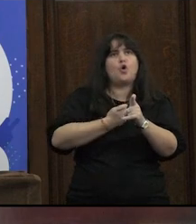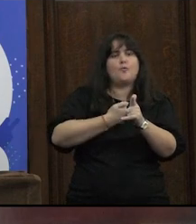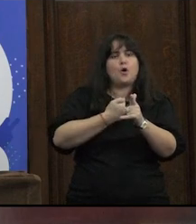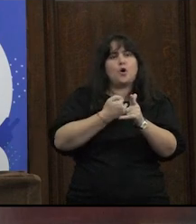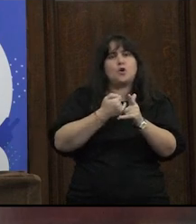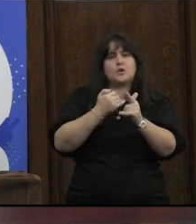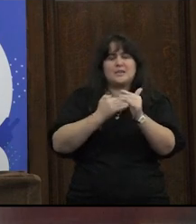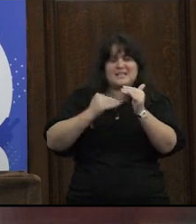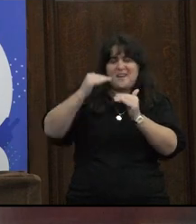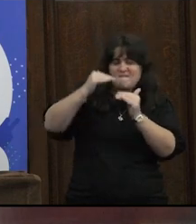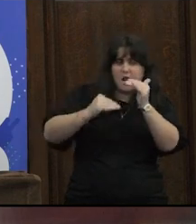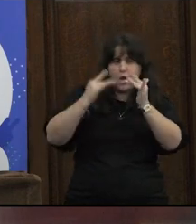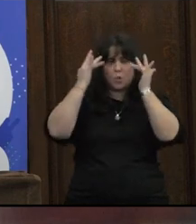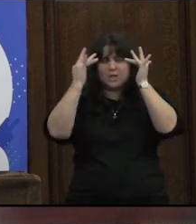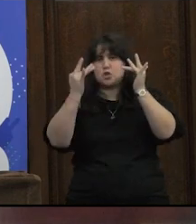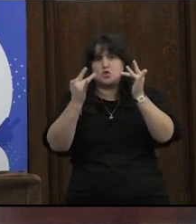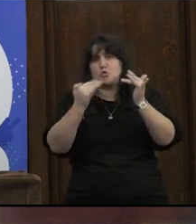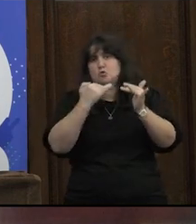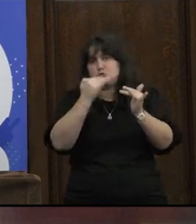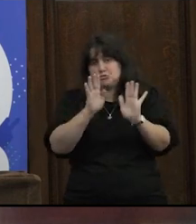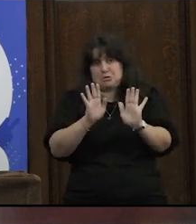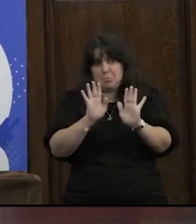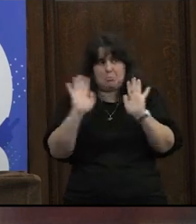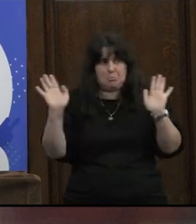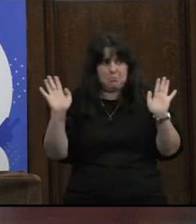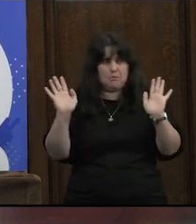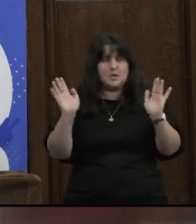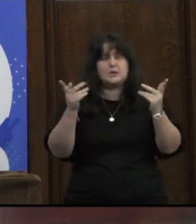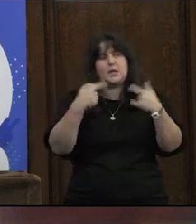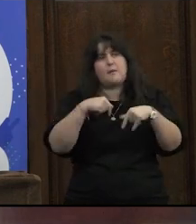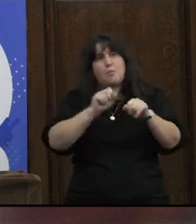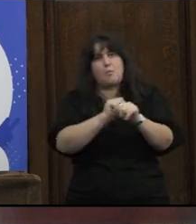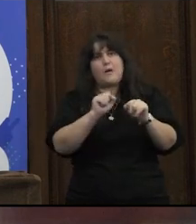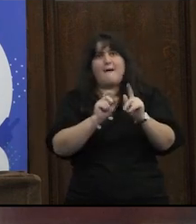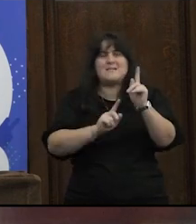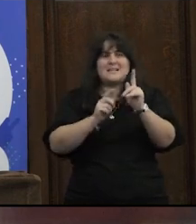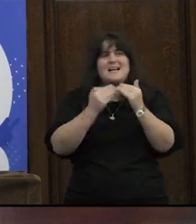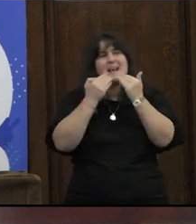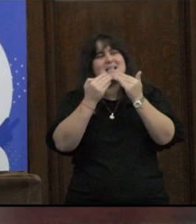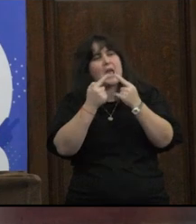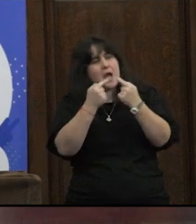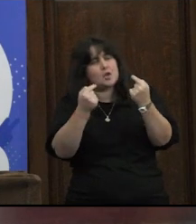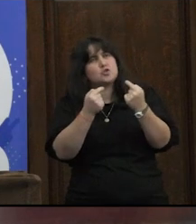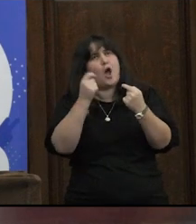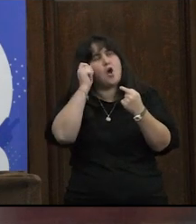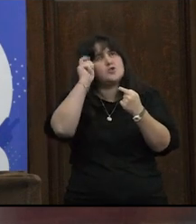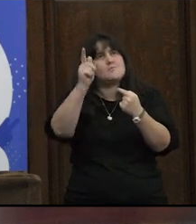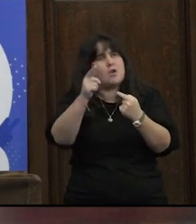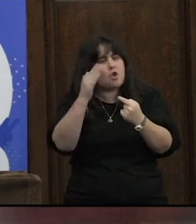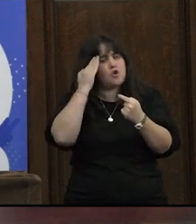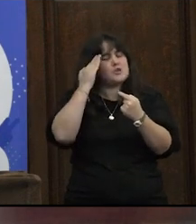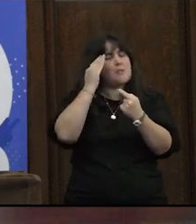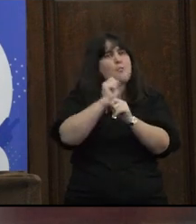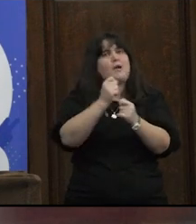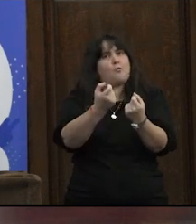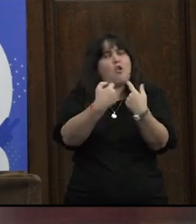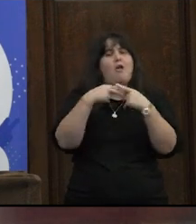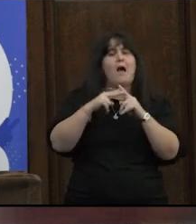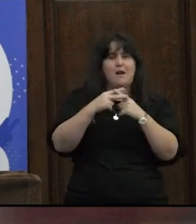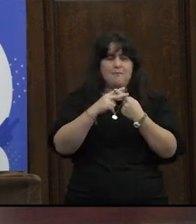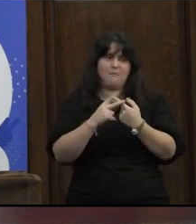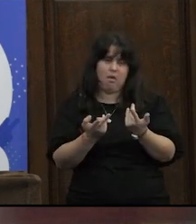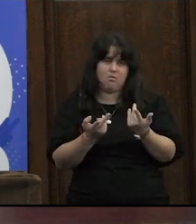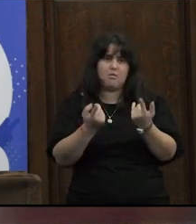ahí los niveles educativos más que en términos de lo que te dije que por ahí el acceso a ciertos recursos de conocimiento bueno te puede dar ciertas